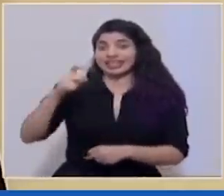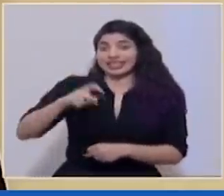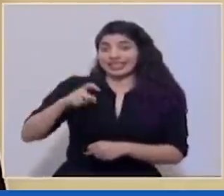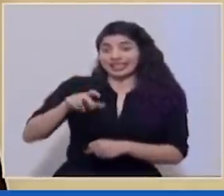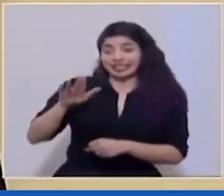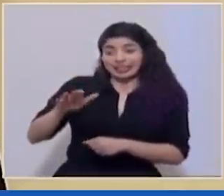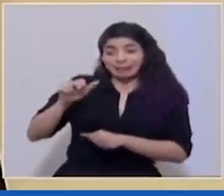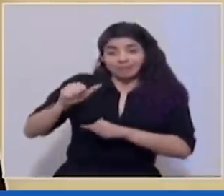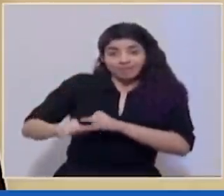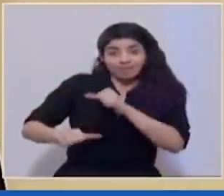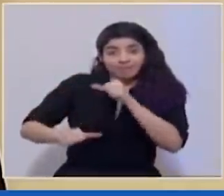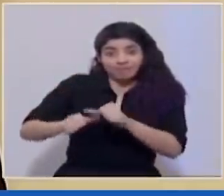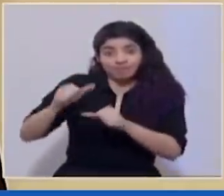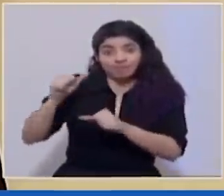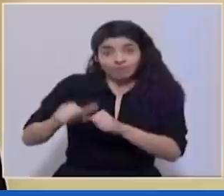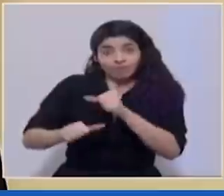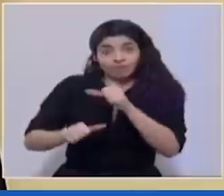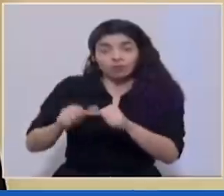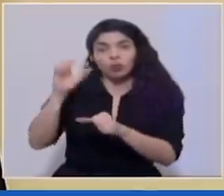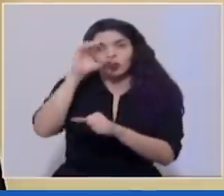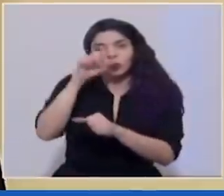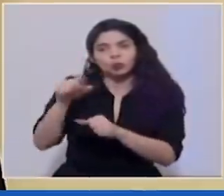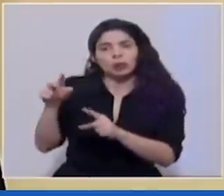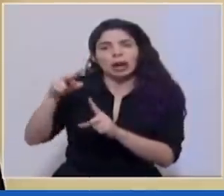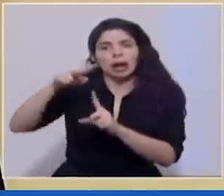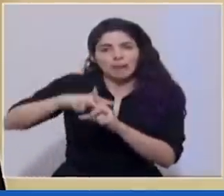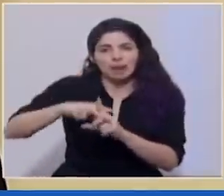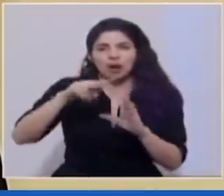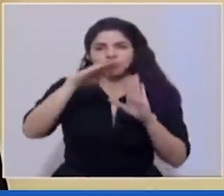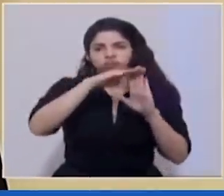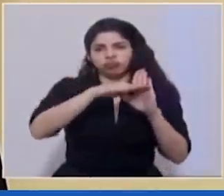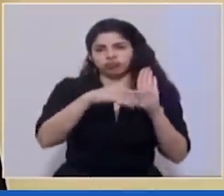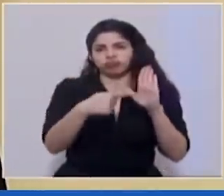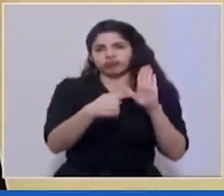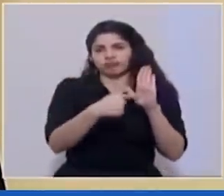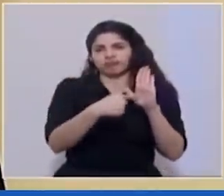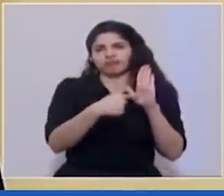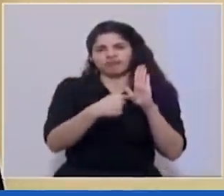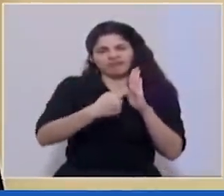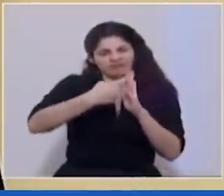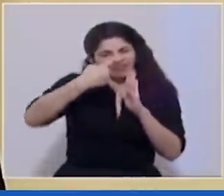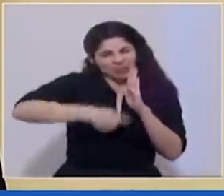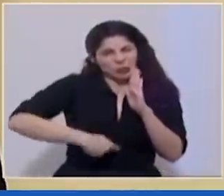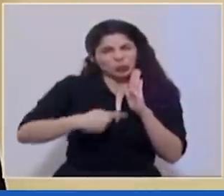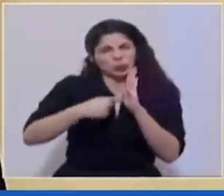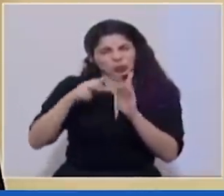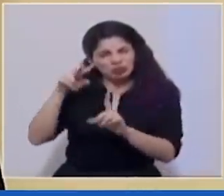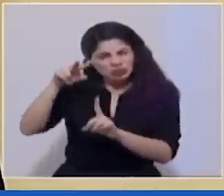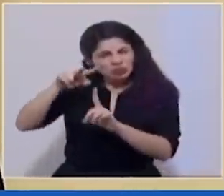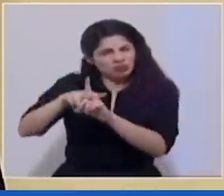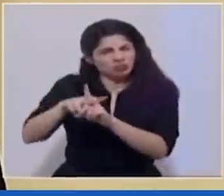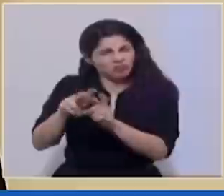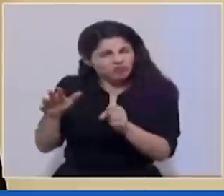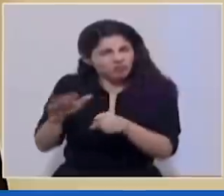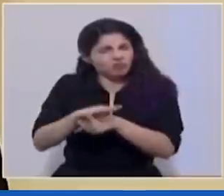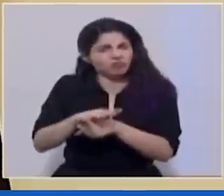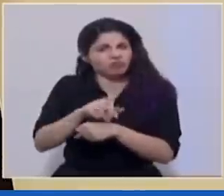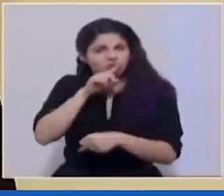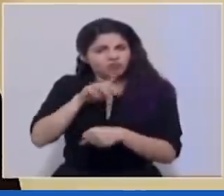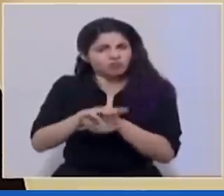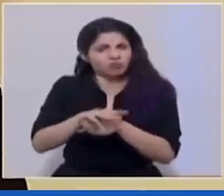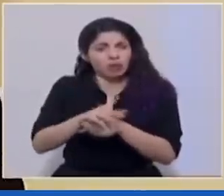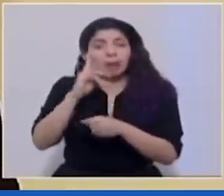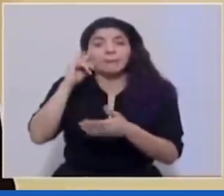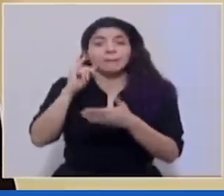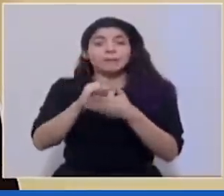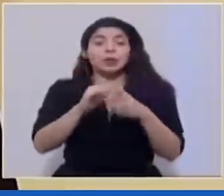esfuerzo garantizar que se apliquen los protocolos de la manera más estricta. Y para ello, es que el sector